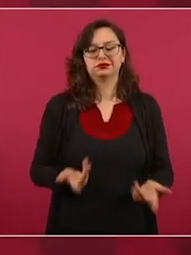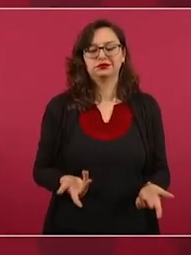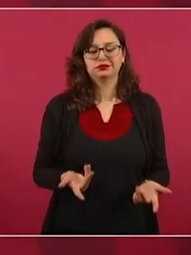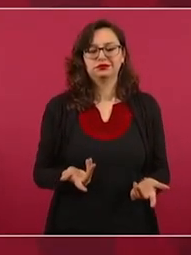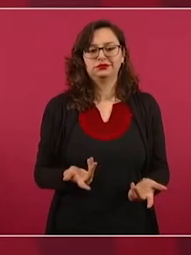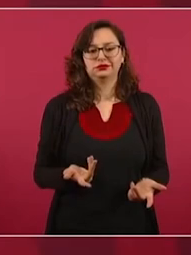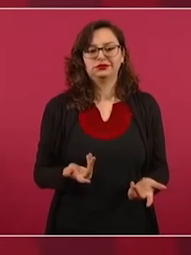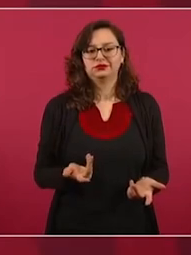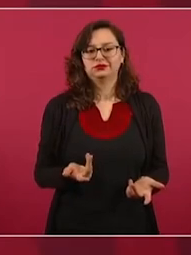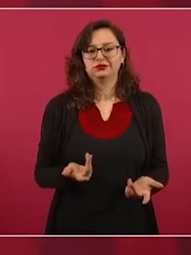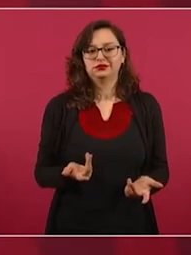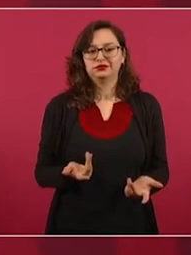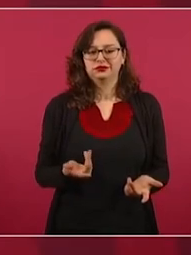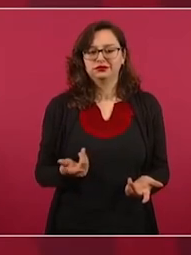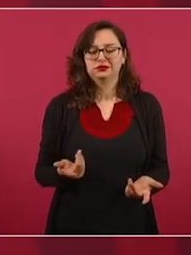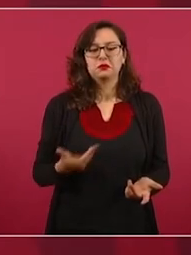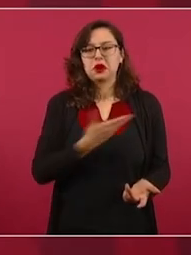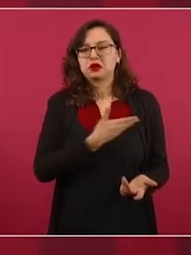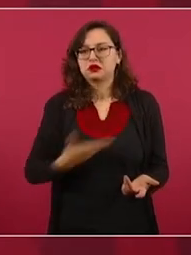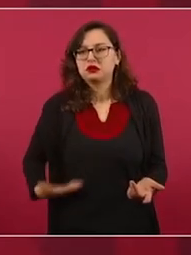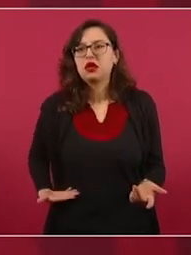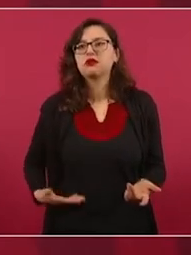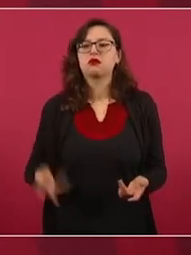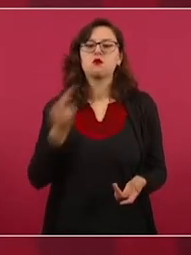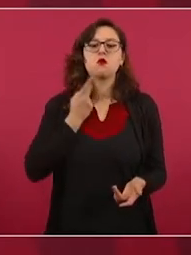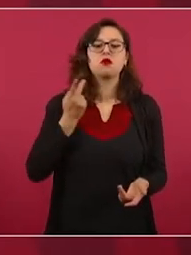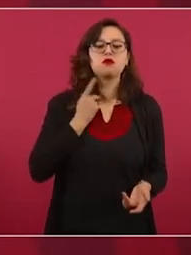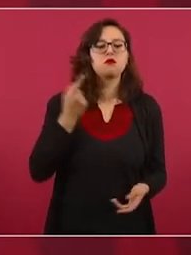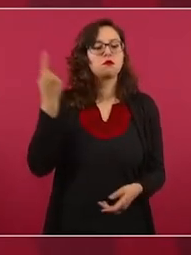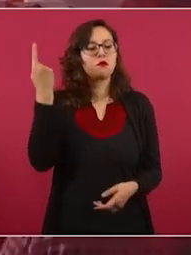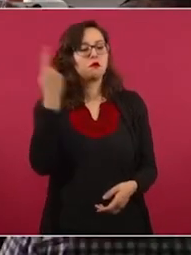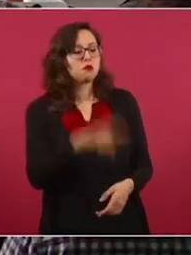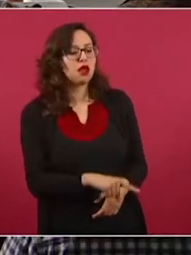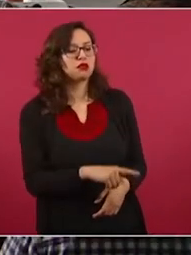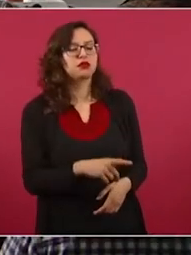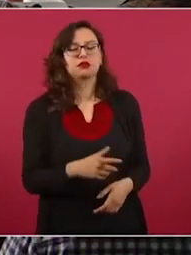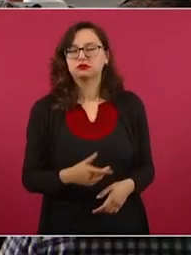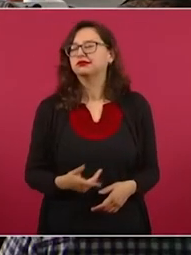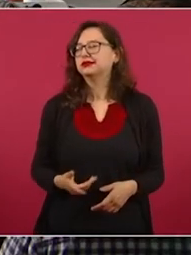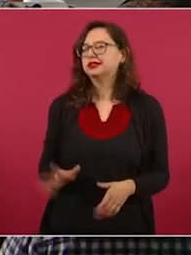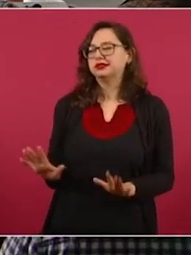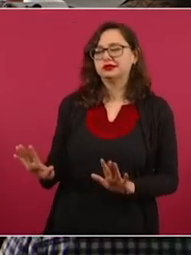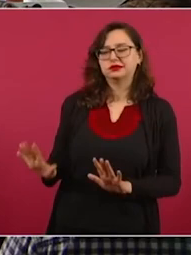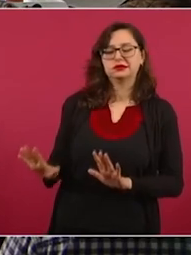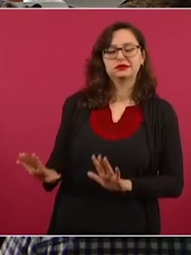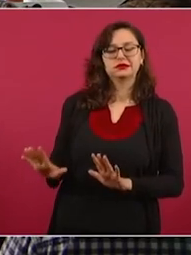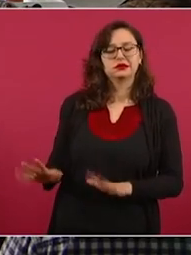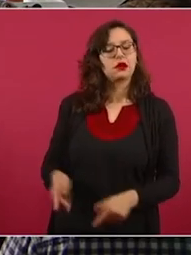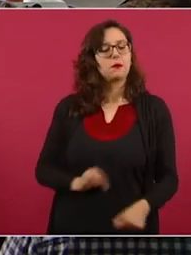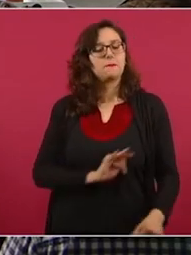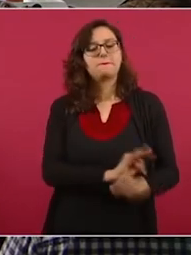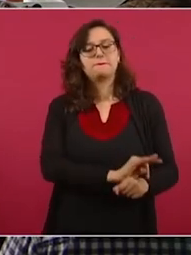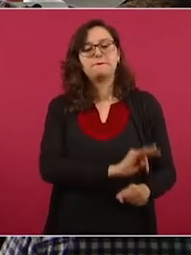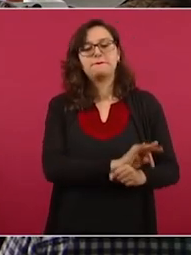y ya pueden